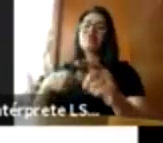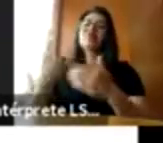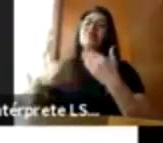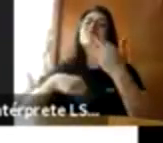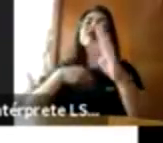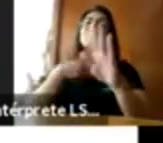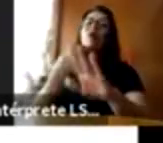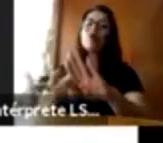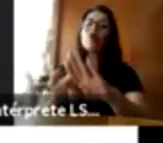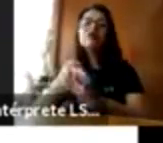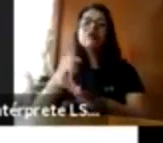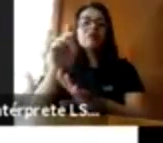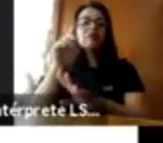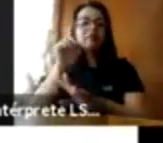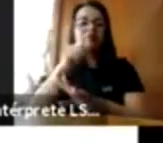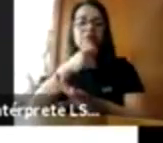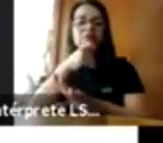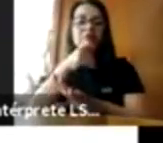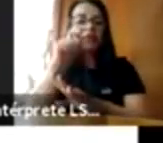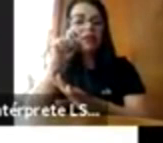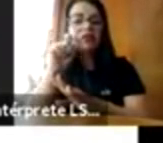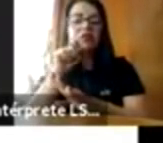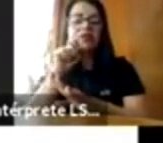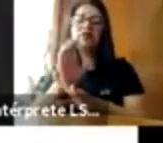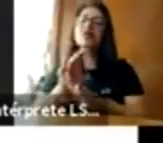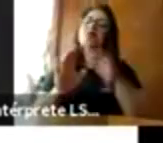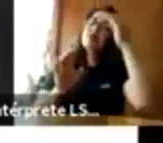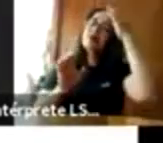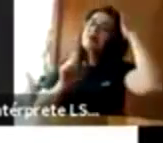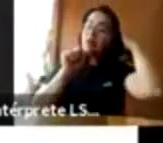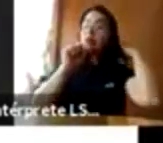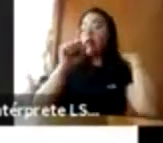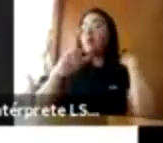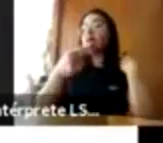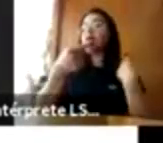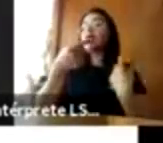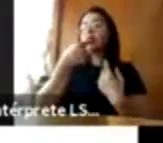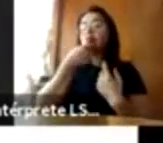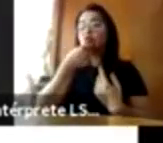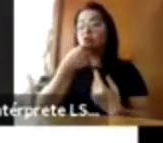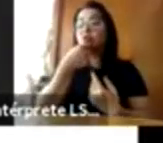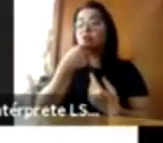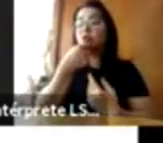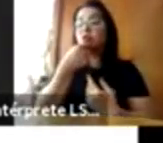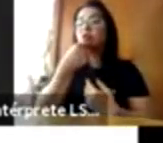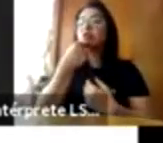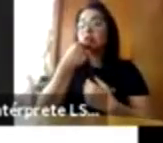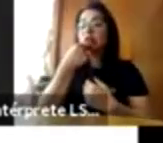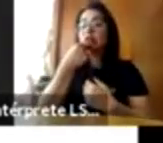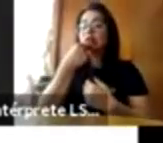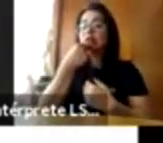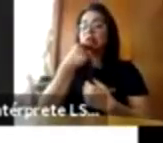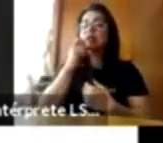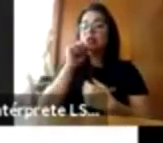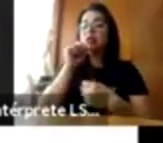lo largo del trabajo de los últimos 10 años, que los niños también sufren violencia sexual, y es importante pensar en eso.